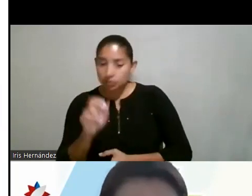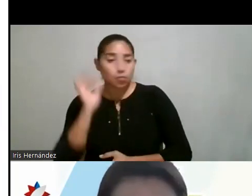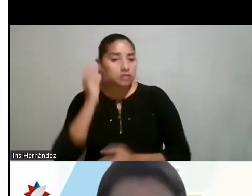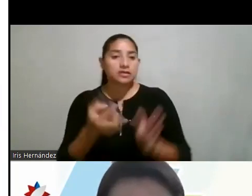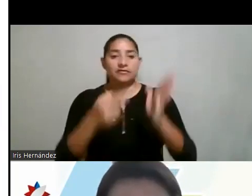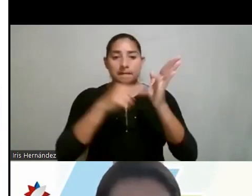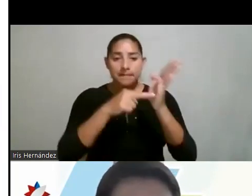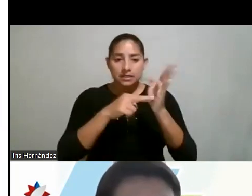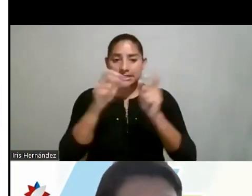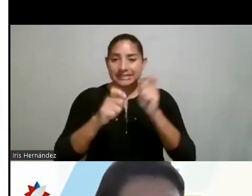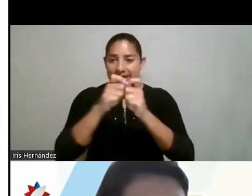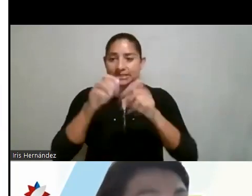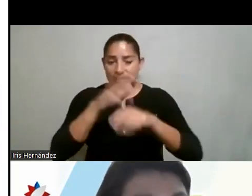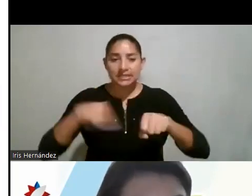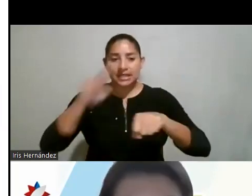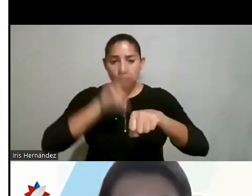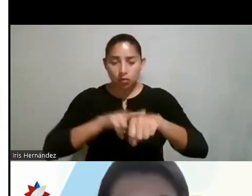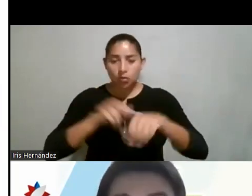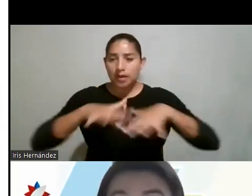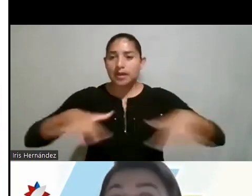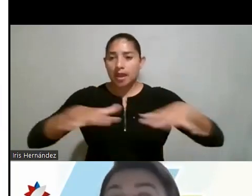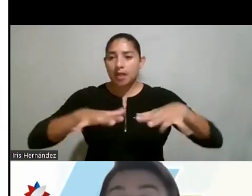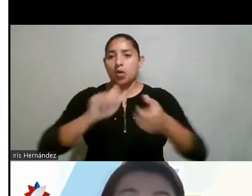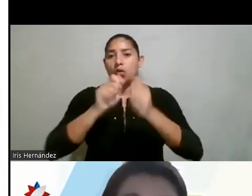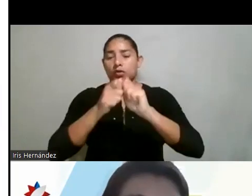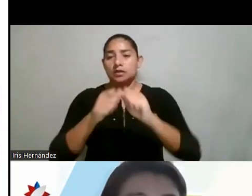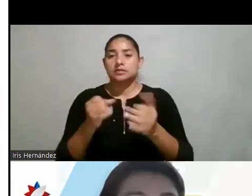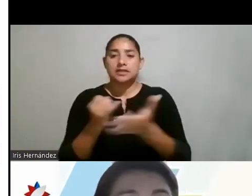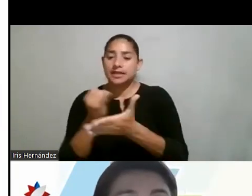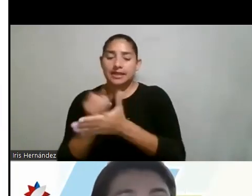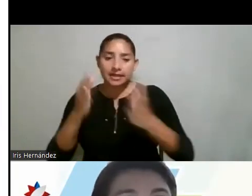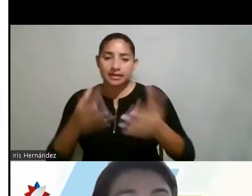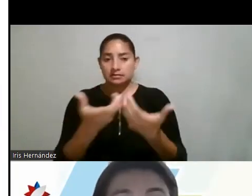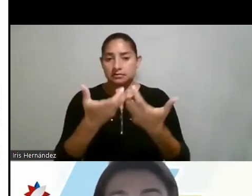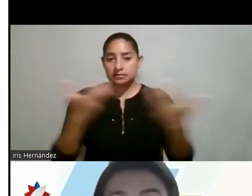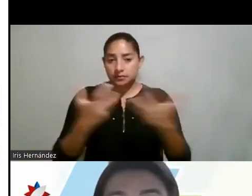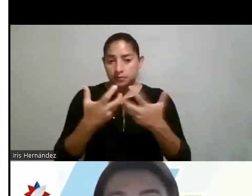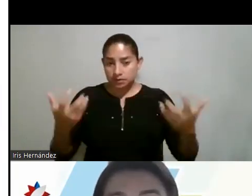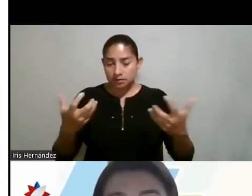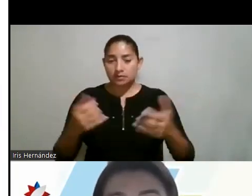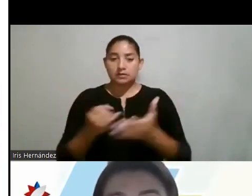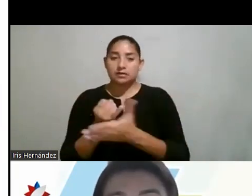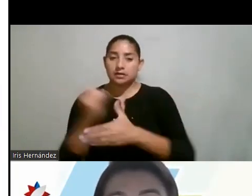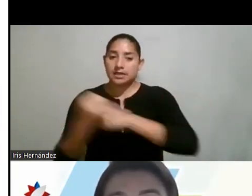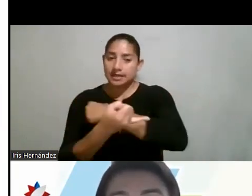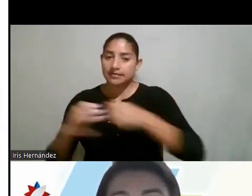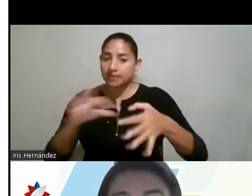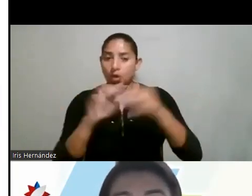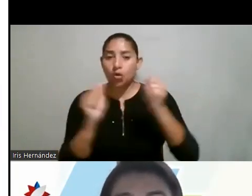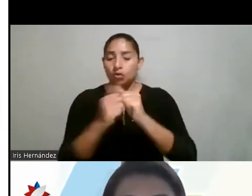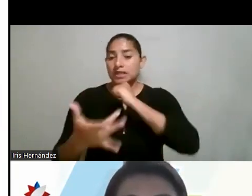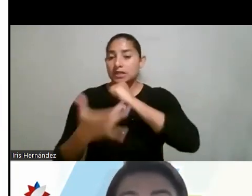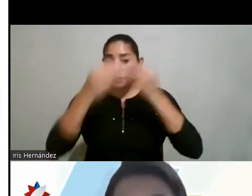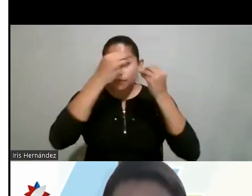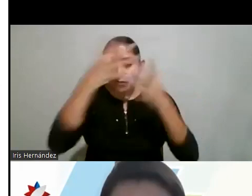ciencias exactas y naturales, en el campo que llamamos otras ingenierías, porque hemos separado las ingenierías relacionadas con tecnologías de información